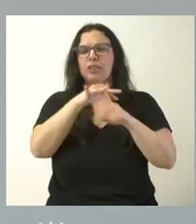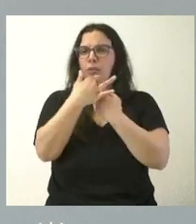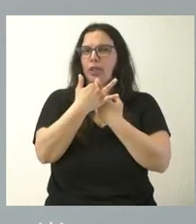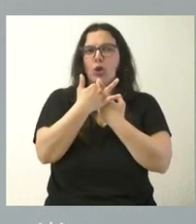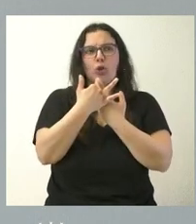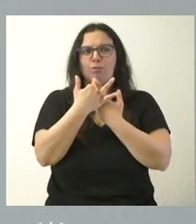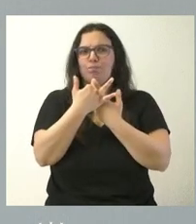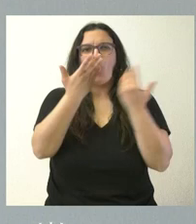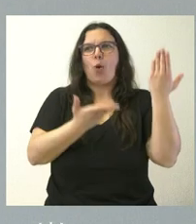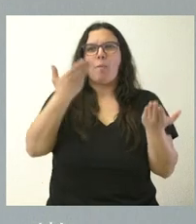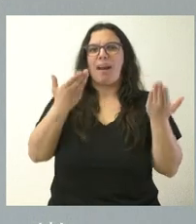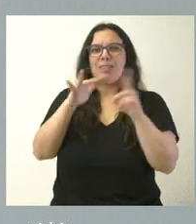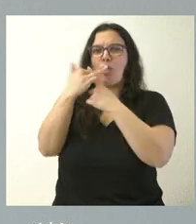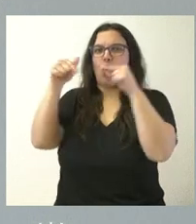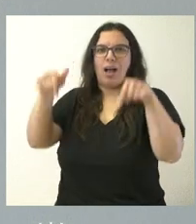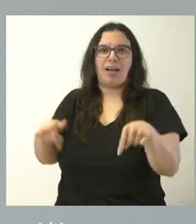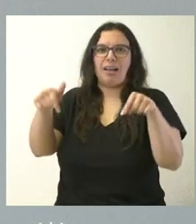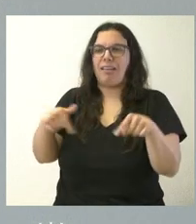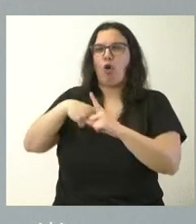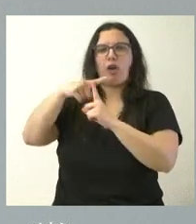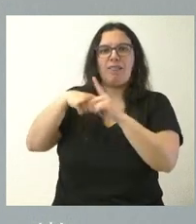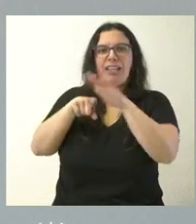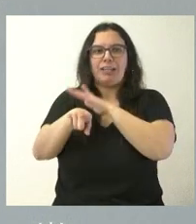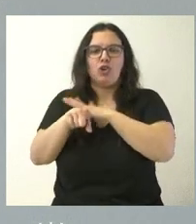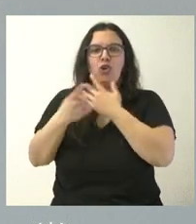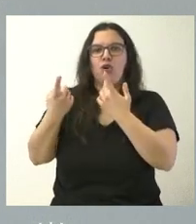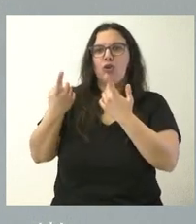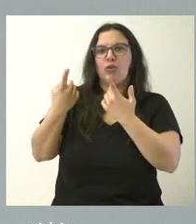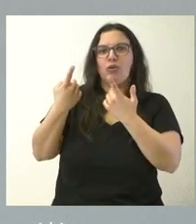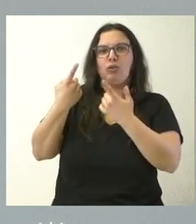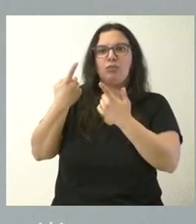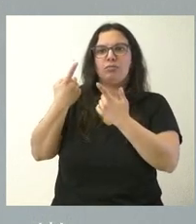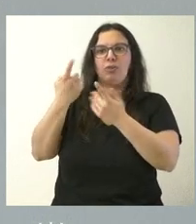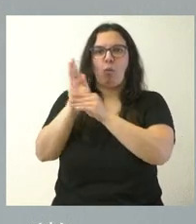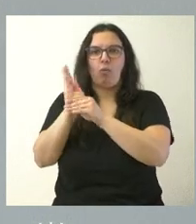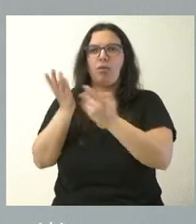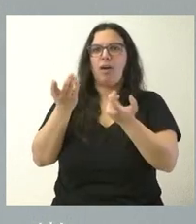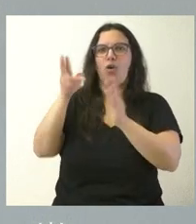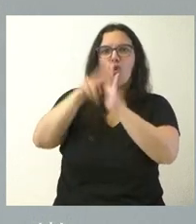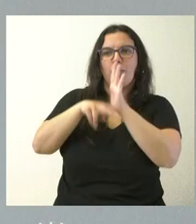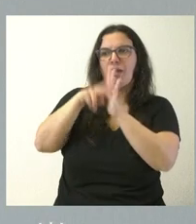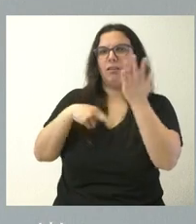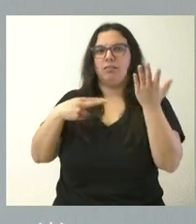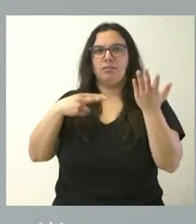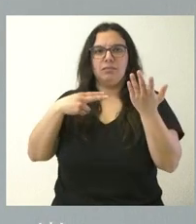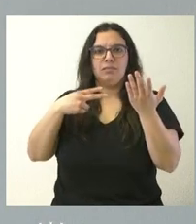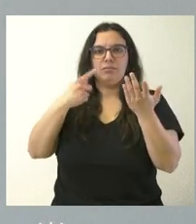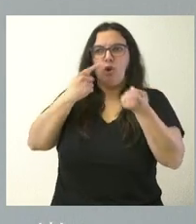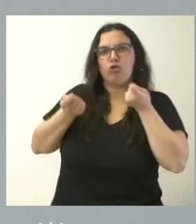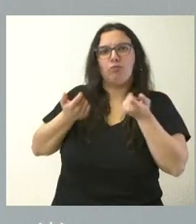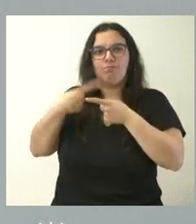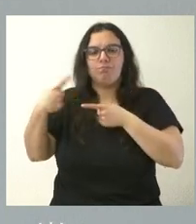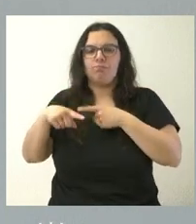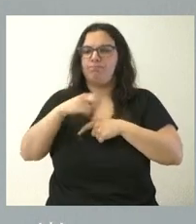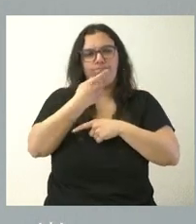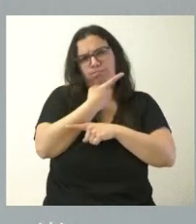comparación alguna con el nivel de gestión o el trato o la regulación de esas mismas circunstancias en el